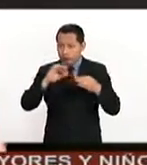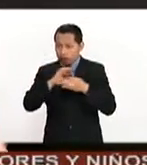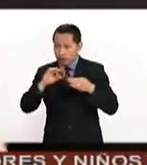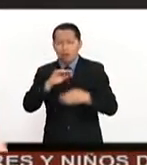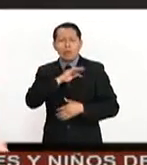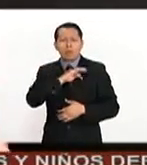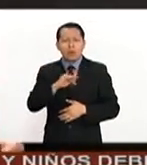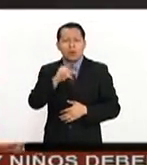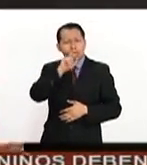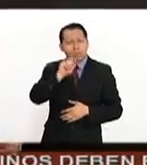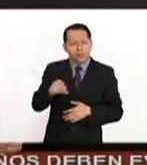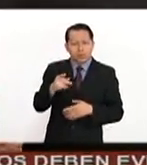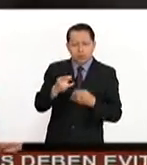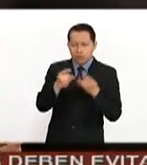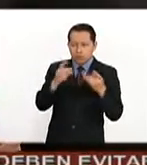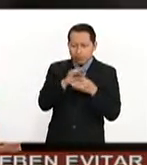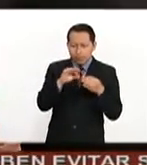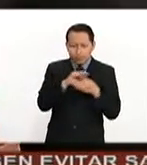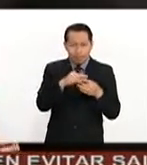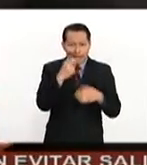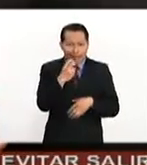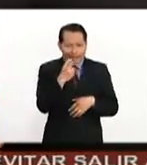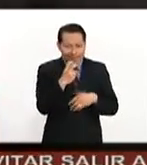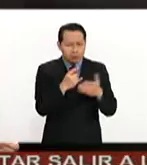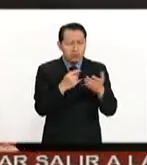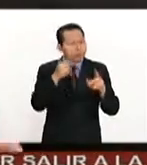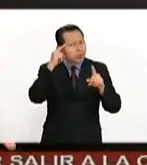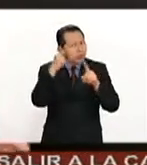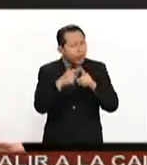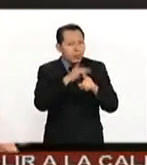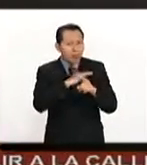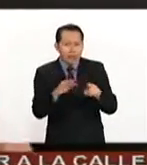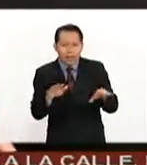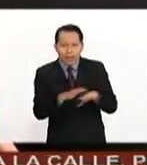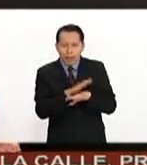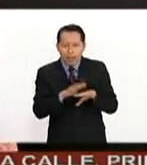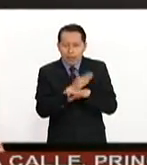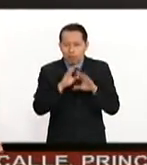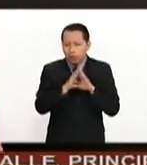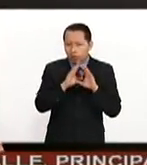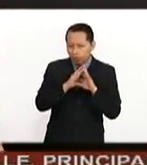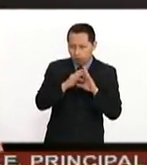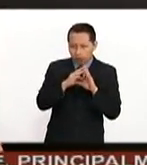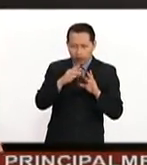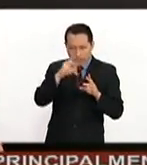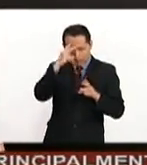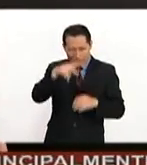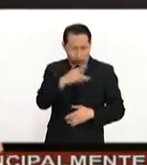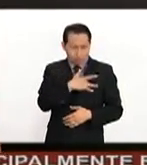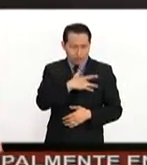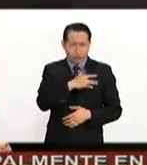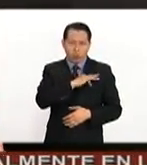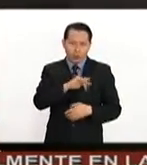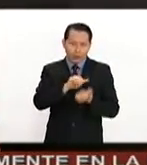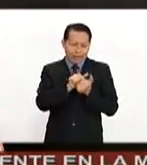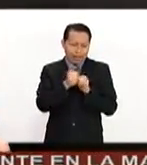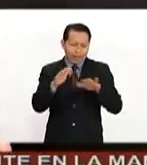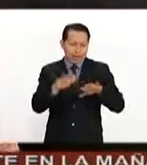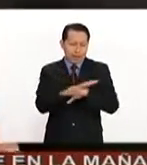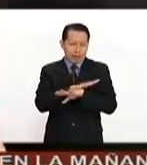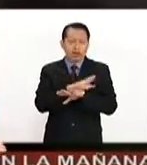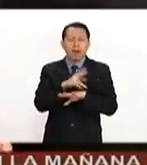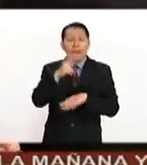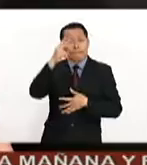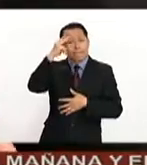historia. Entonces nuestra apuesta es esa, es cambiar, transformar el corazón de los mexicanos y posicionar a México